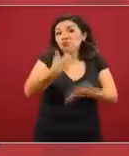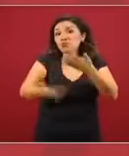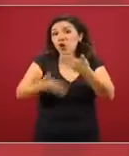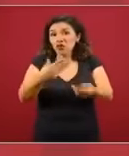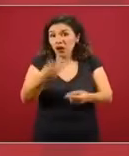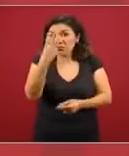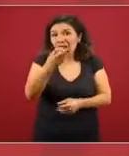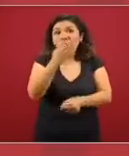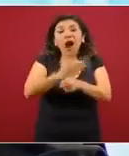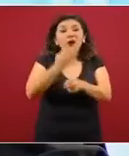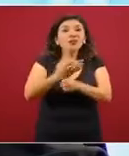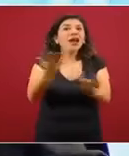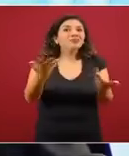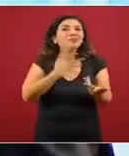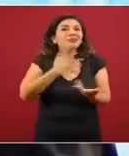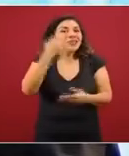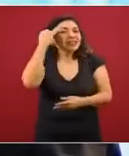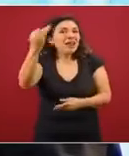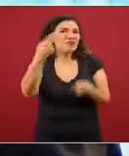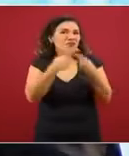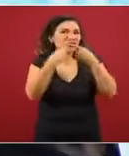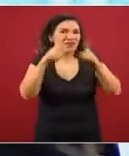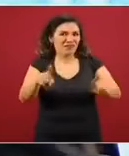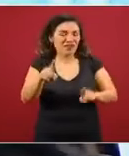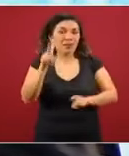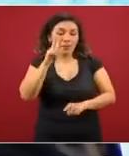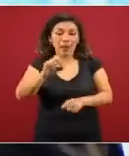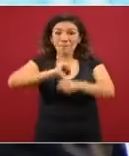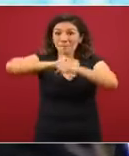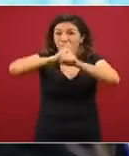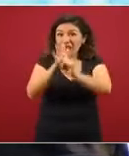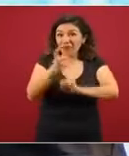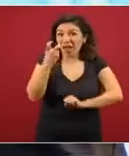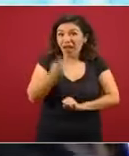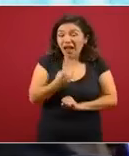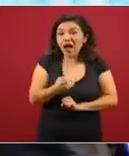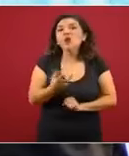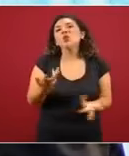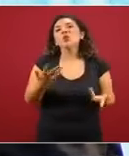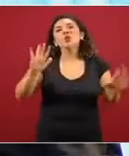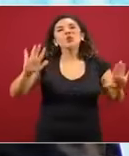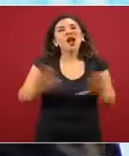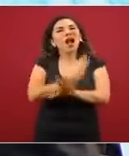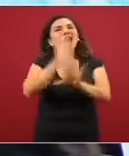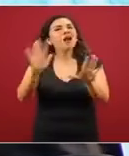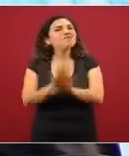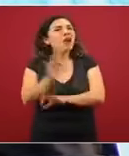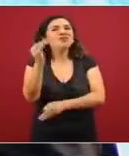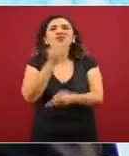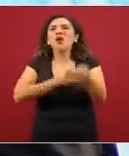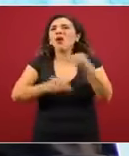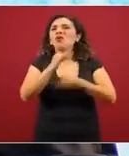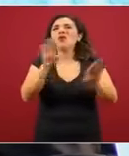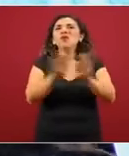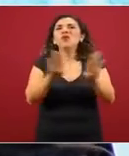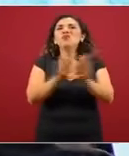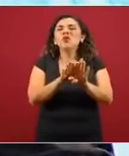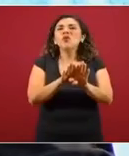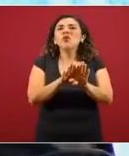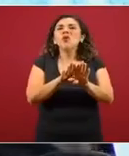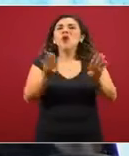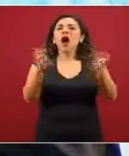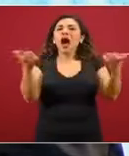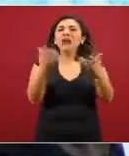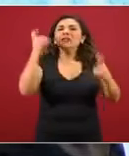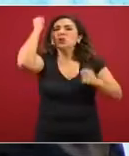viviendo tiempos diferentes. La pandemia ha hecho cambiar prácticamente la forma de hacer